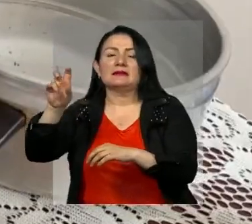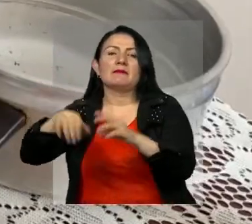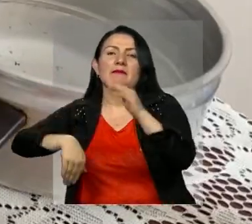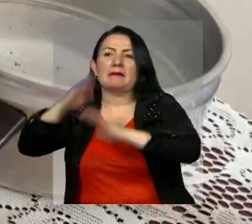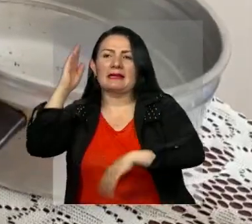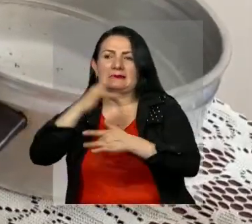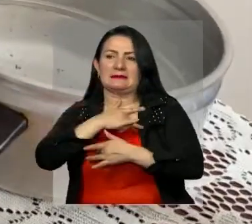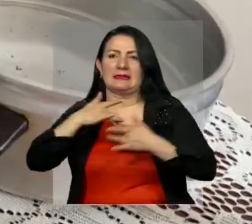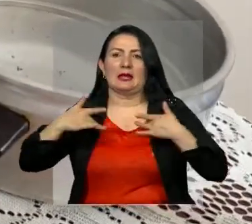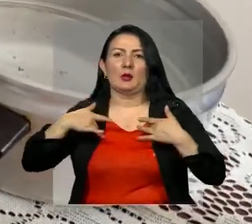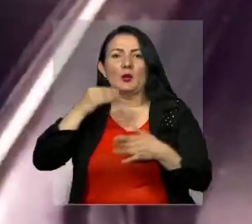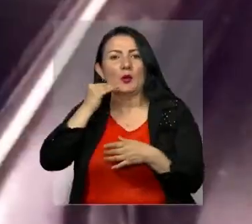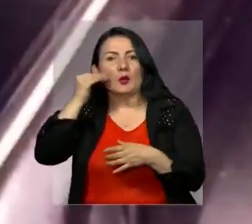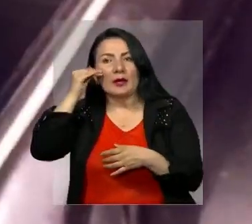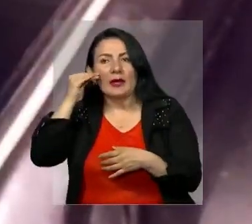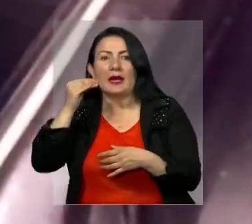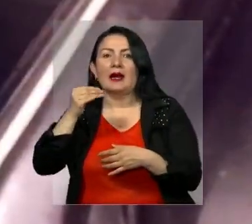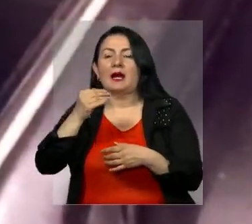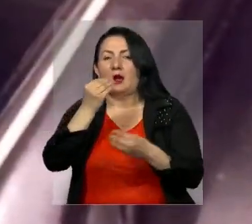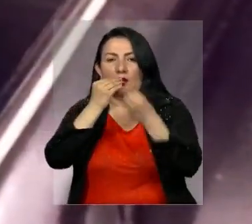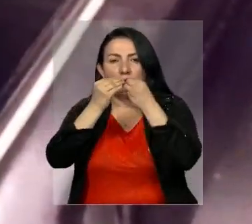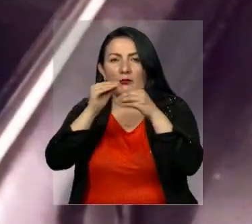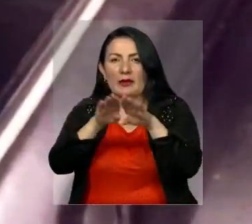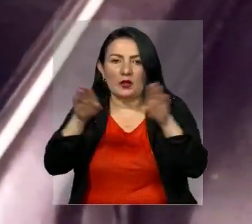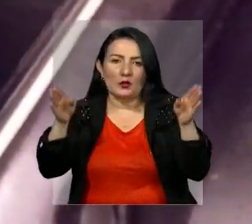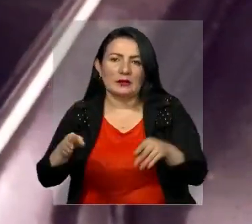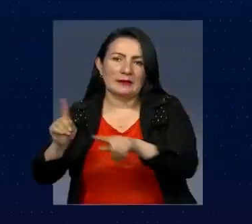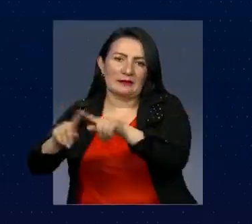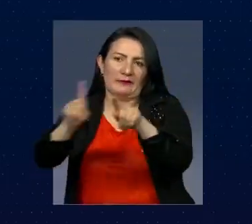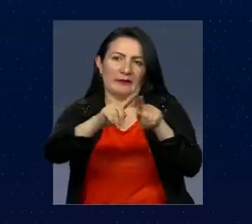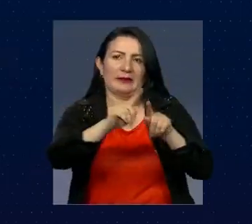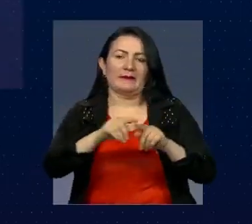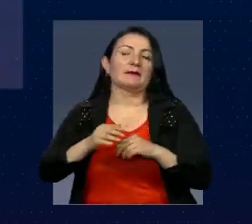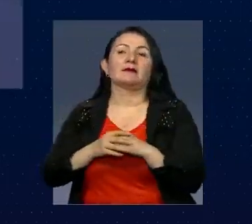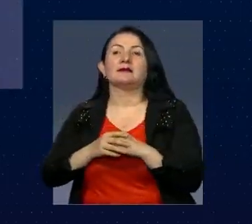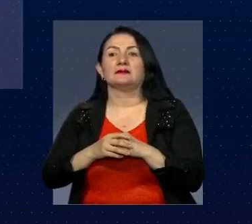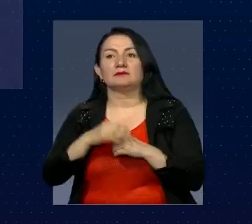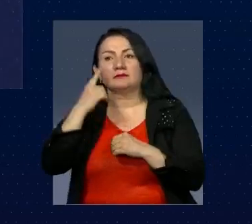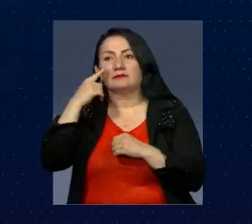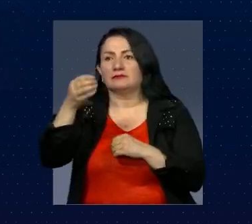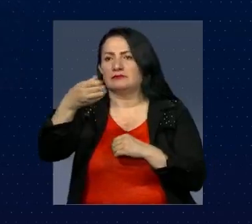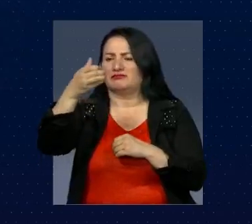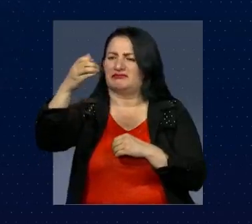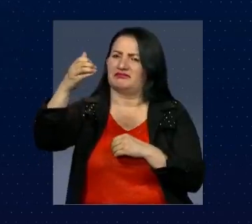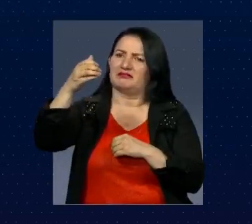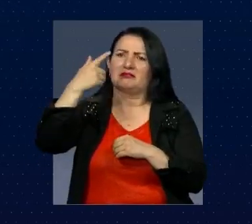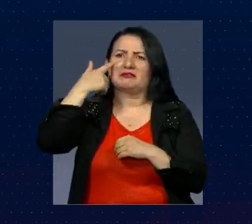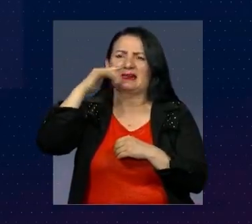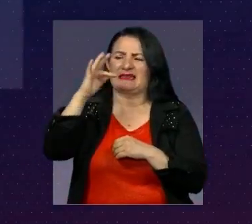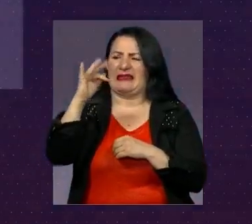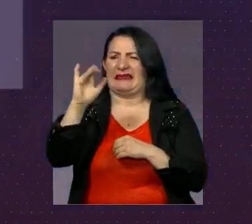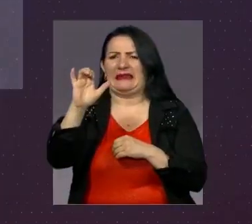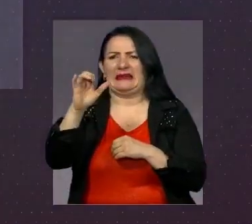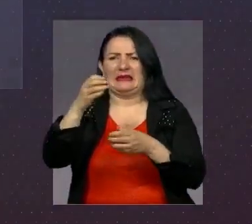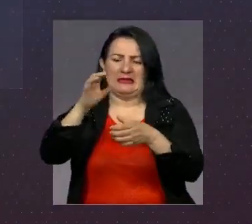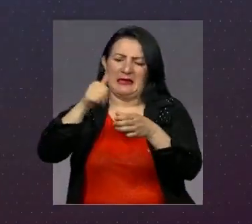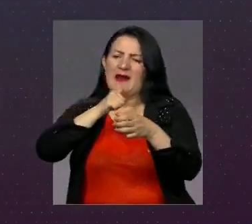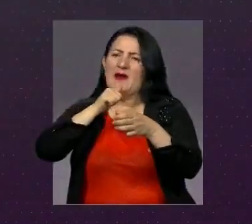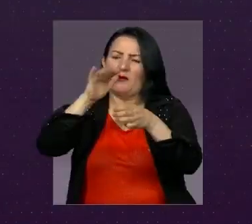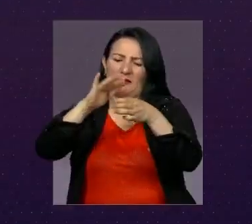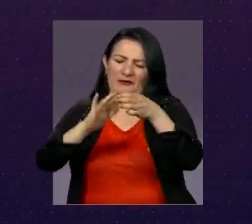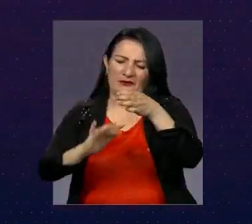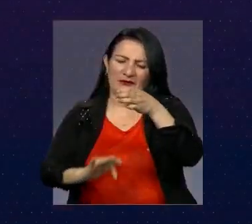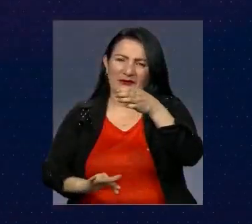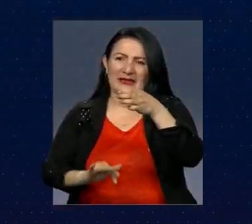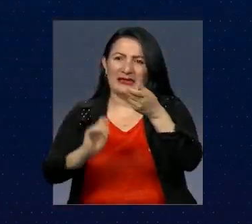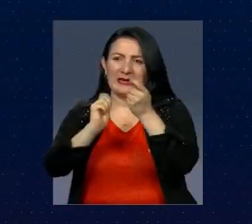sector salud, hogares geriátricos, comedores comunitarios y otros puntos. No sé si esto es potable, esto parece un vaso de té. Si por estos días el agua